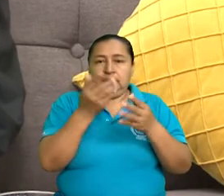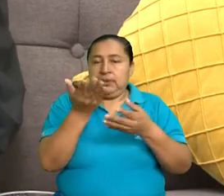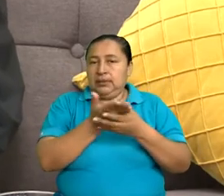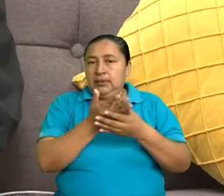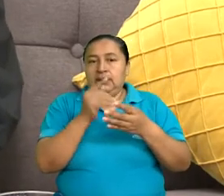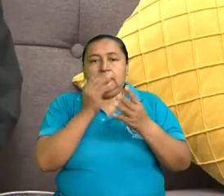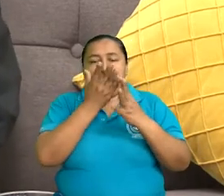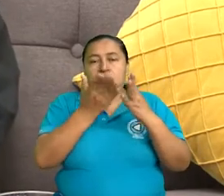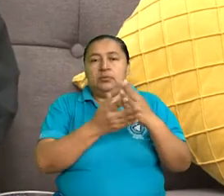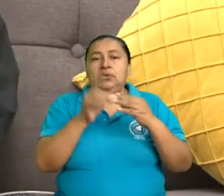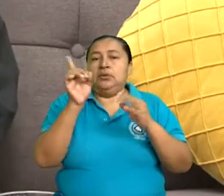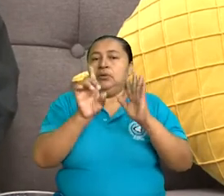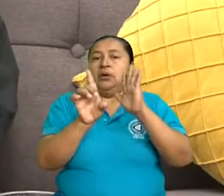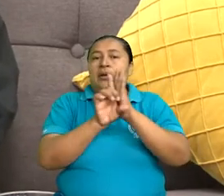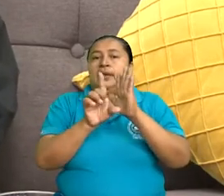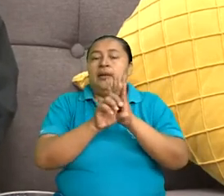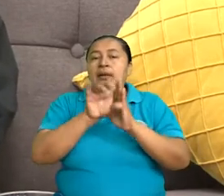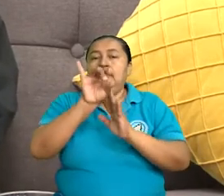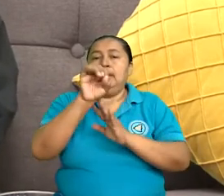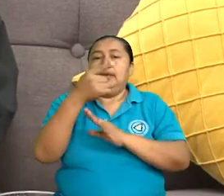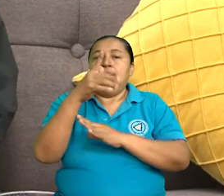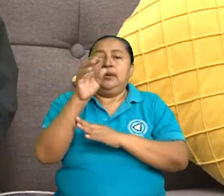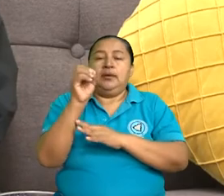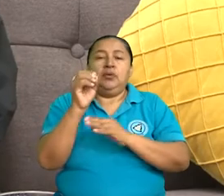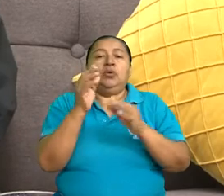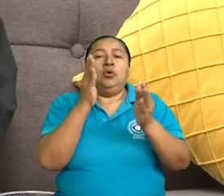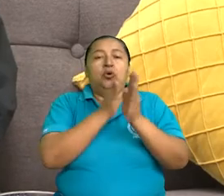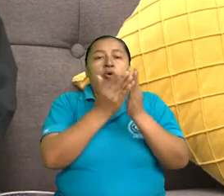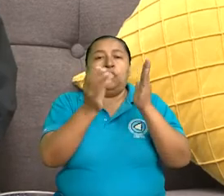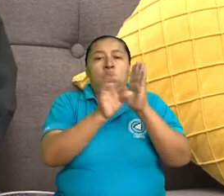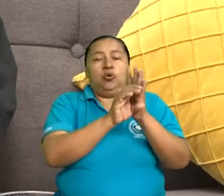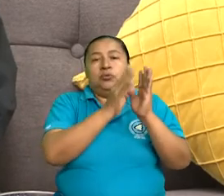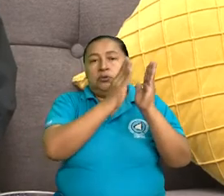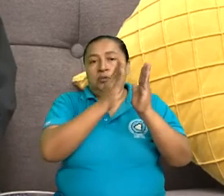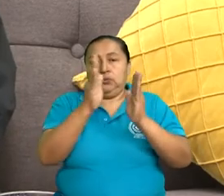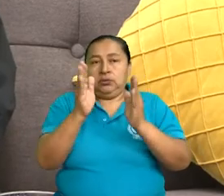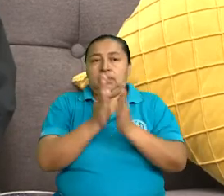sino que aparece en la ley del digesto constitucional.